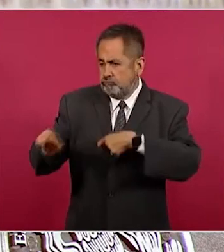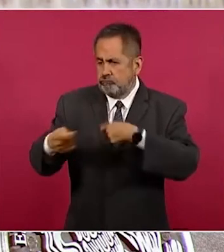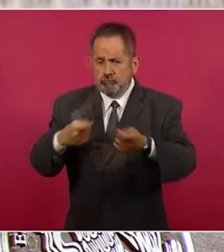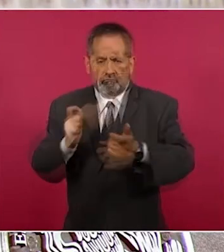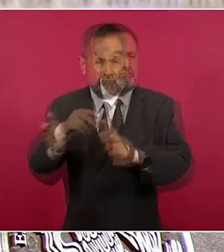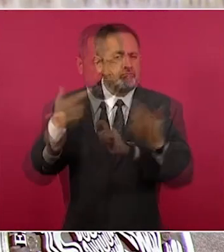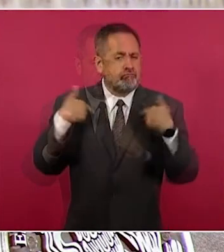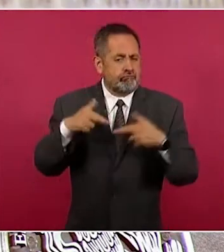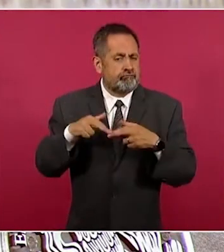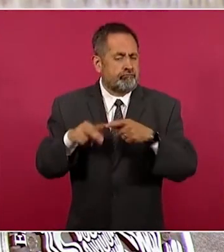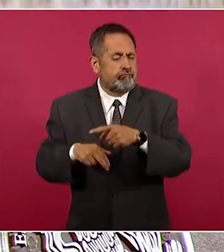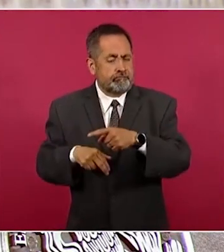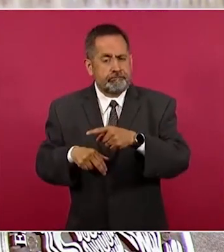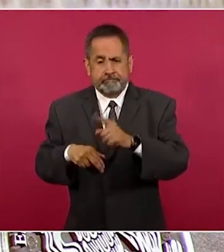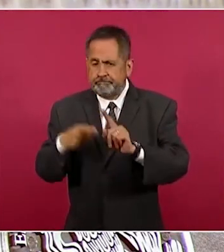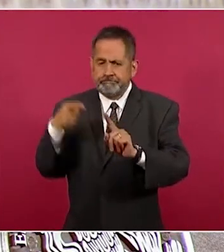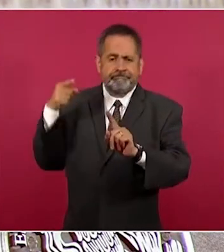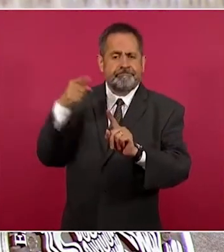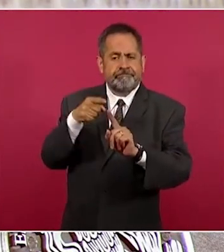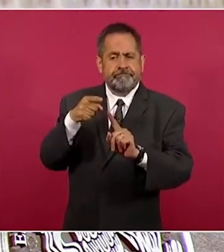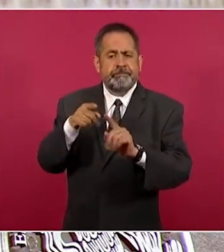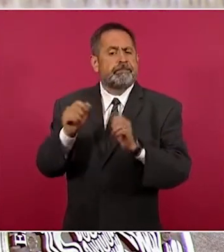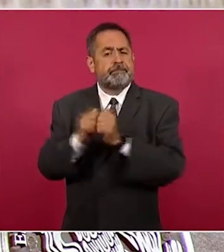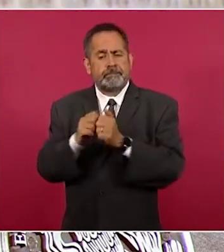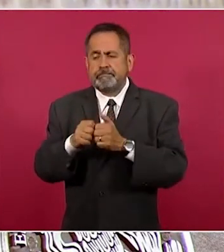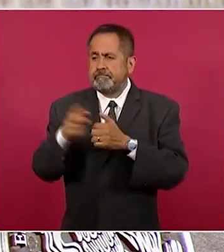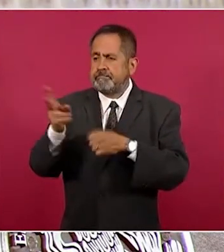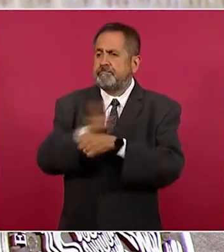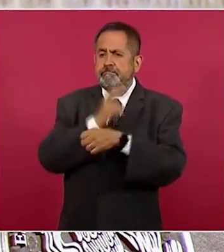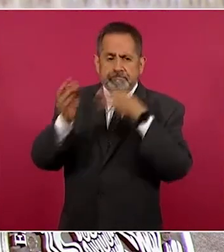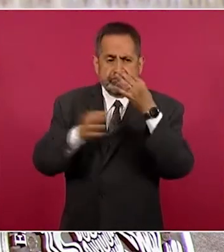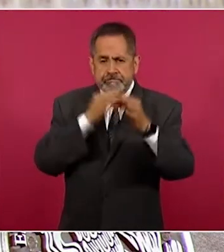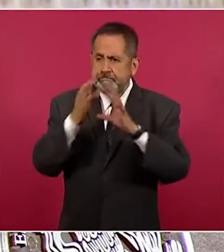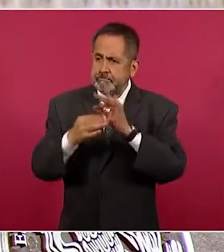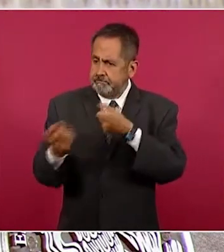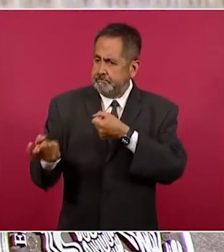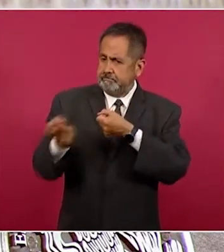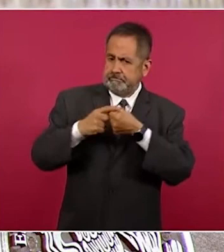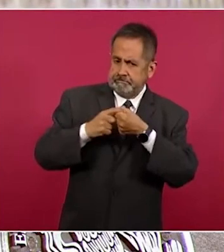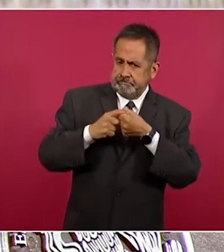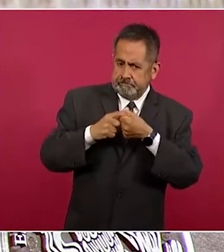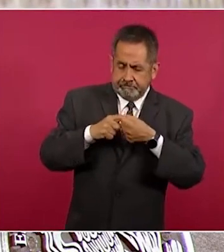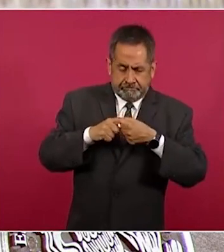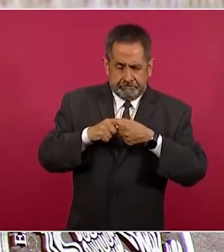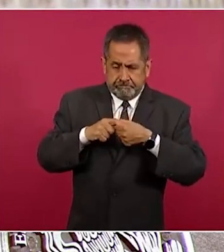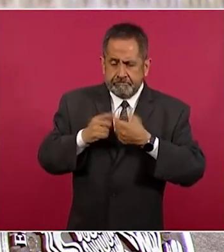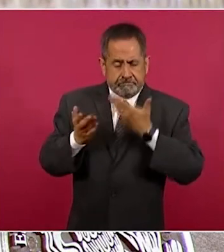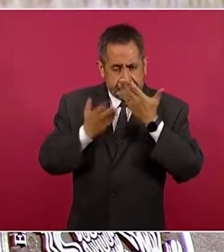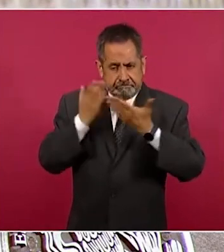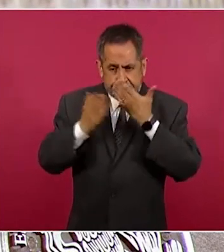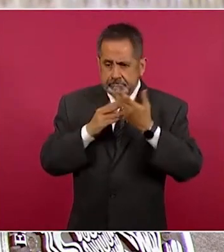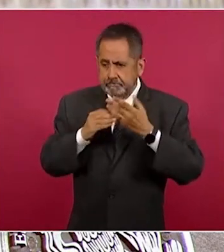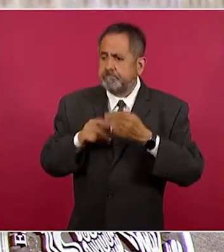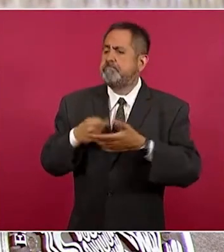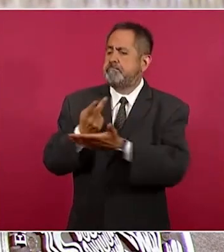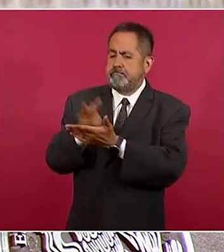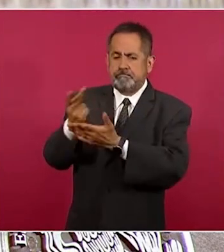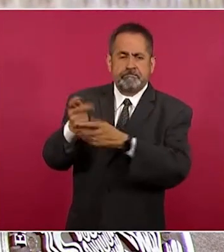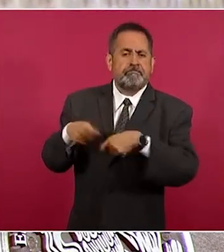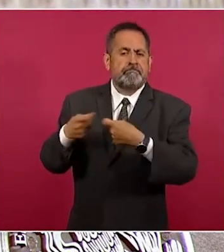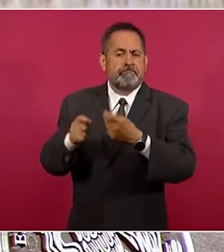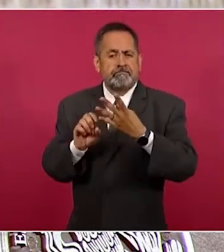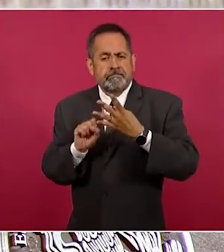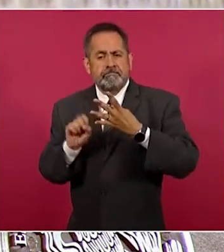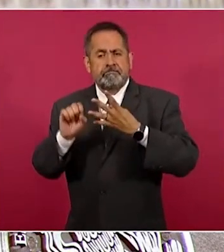pago de los trabajadores. Un programa que ha estado trabajando y que va creciendo año con año es el de La Escuela Es